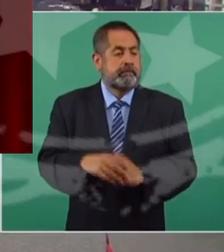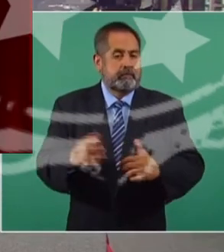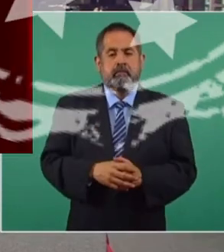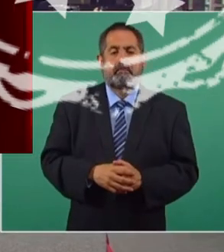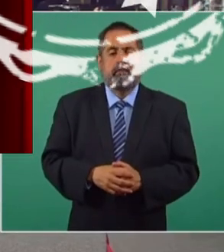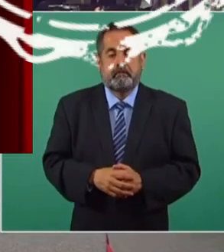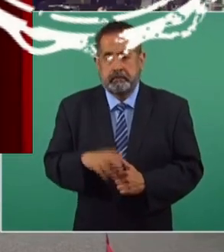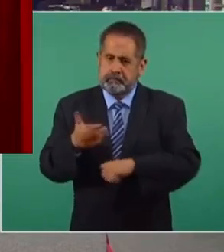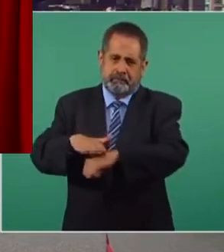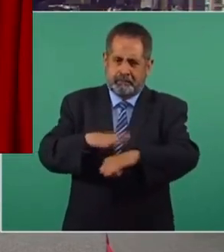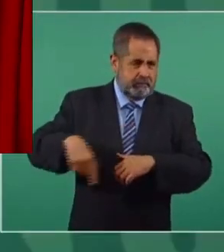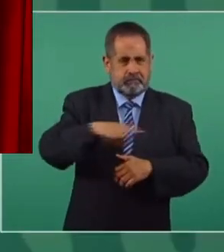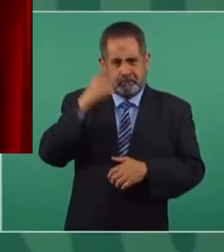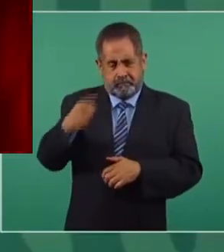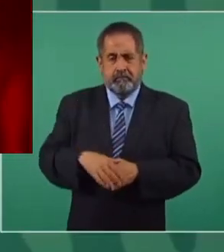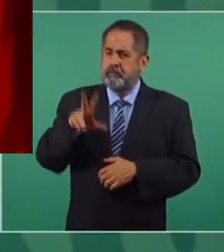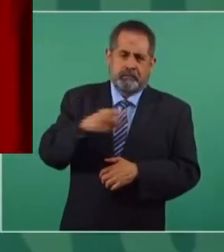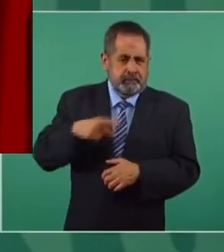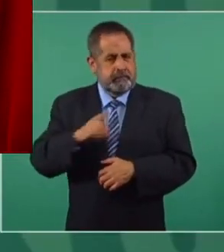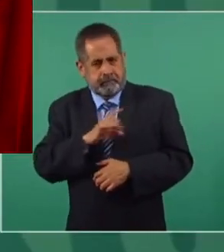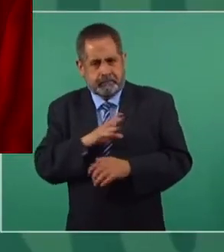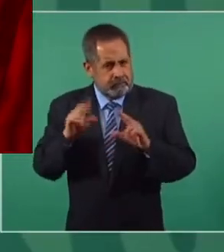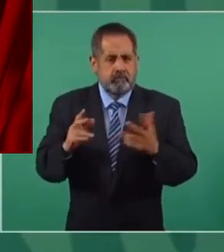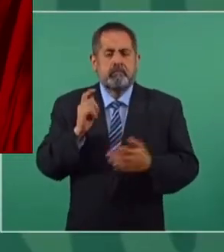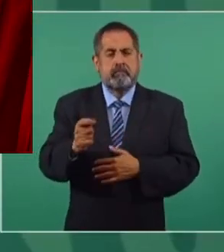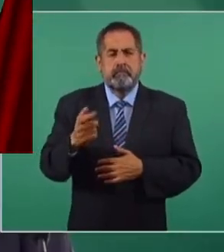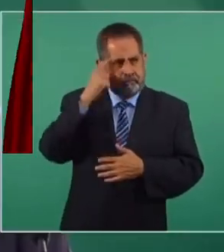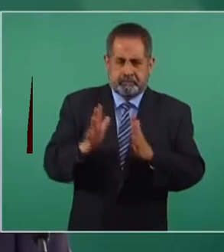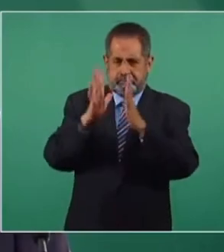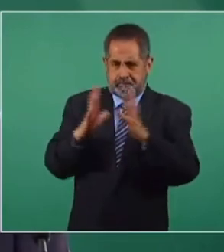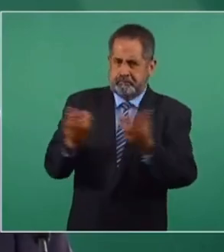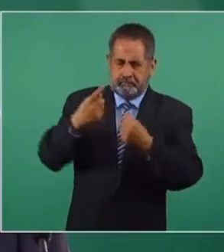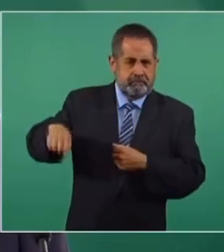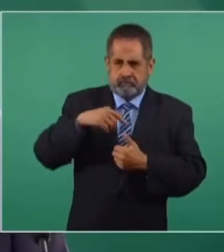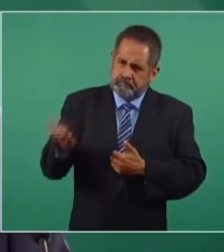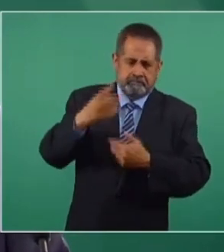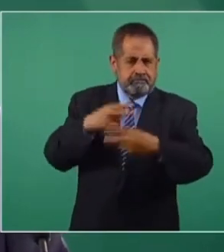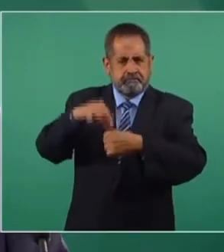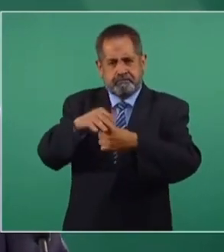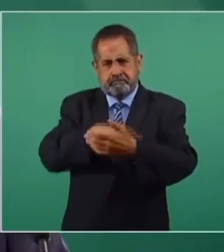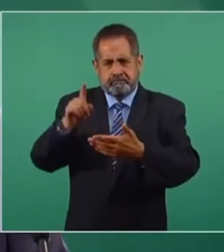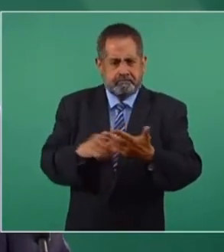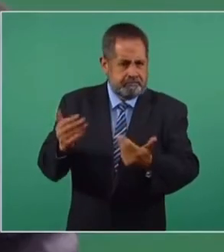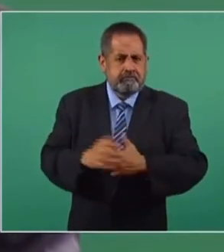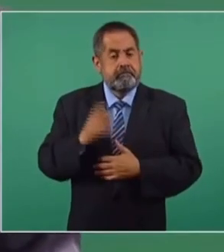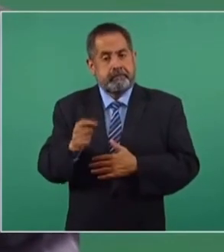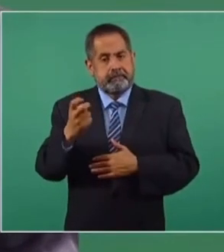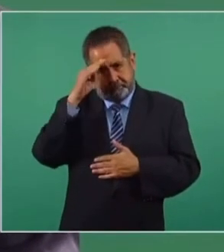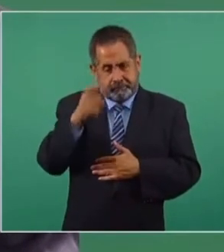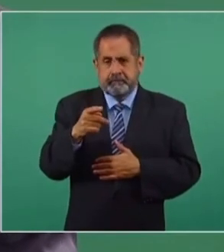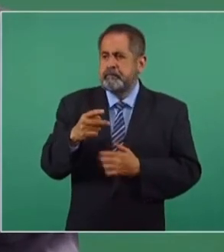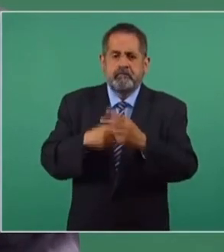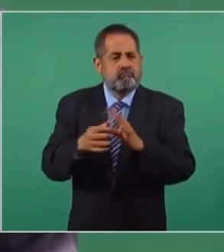Entonces, el llamado es a no tener miedo, a participar, a ir a votar. Solo así